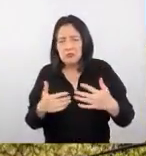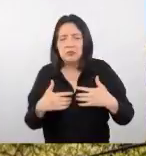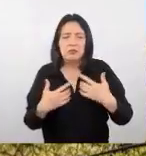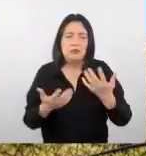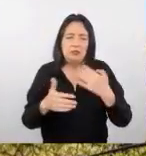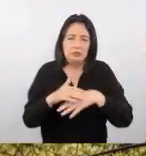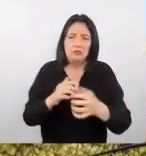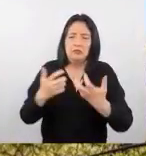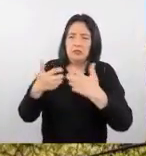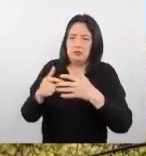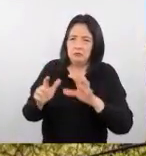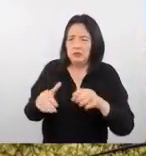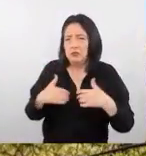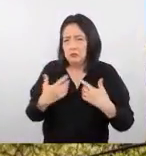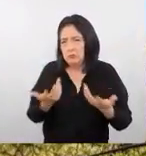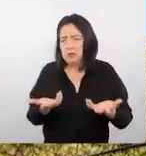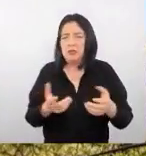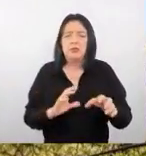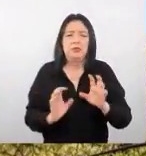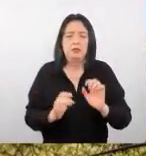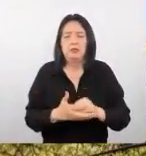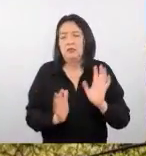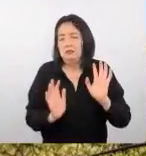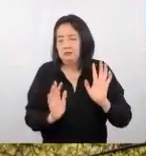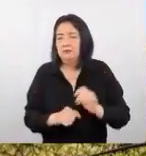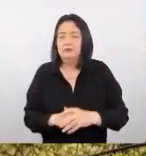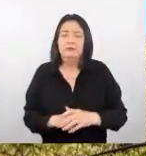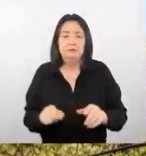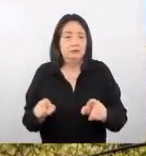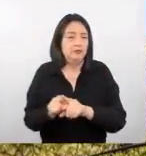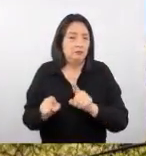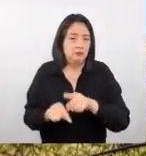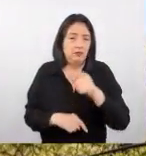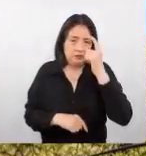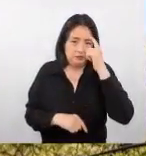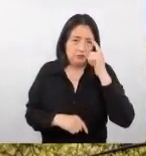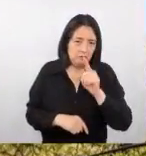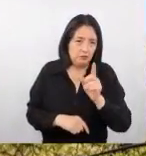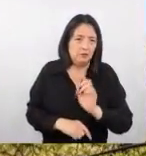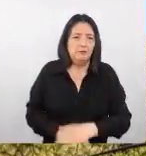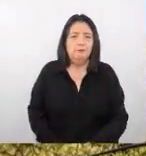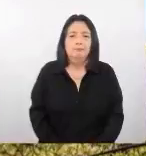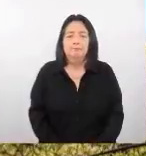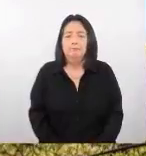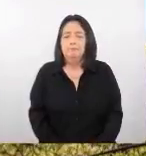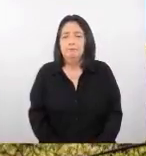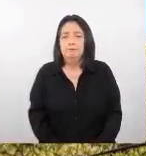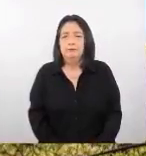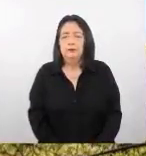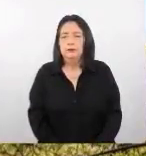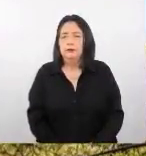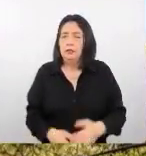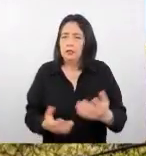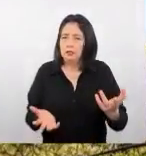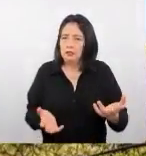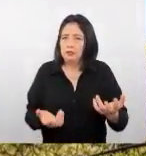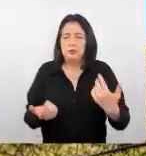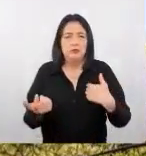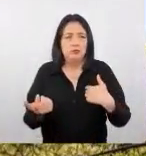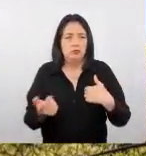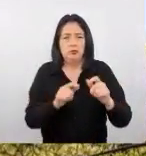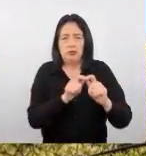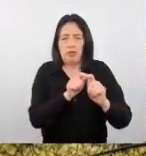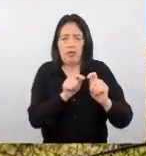empresas, ¿no? Entonces, es algo que también hay que tomarlo en consideración. Al ser nosotros un mercado a larga